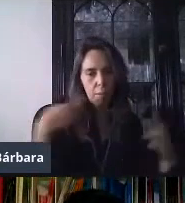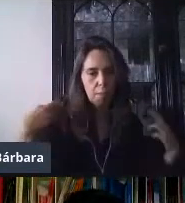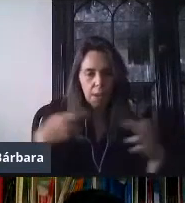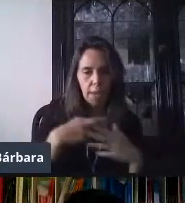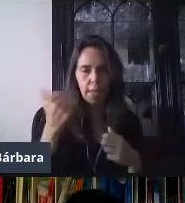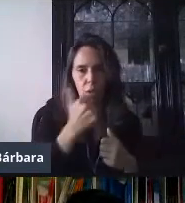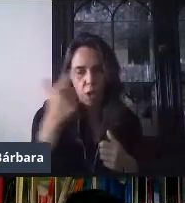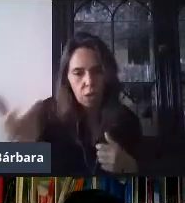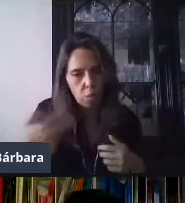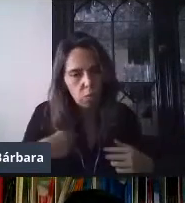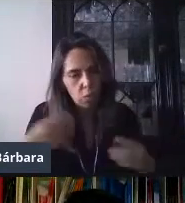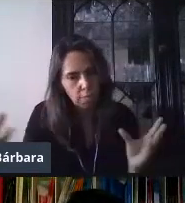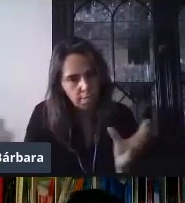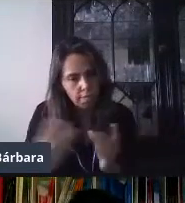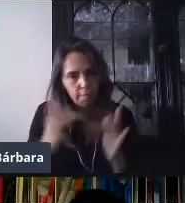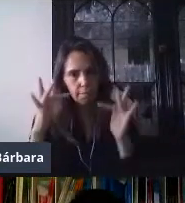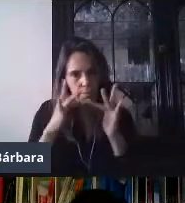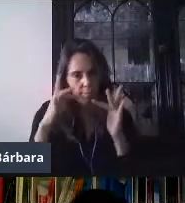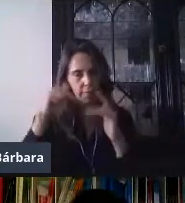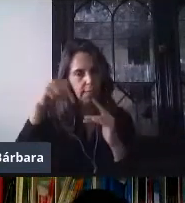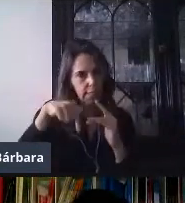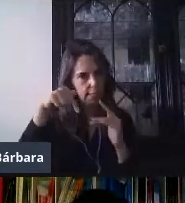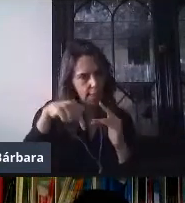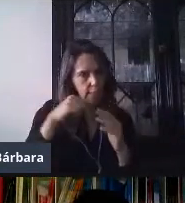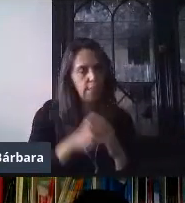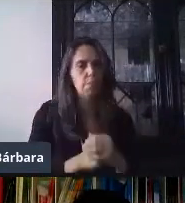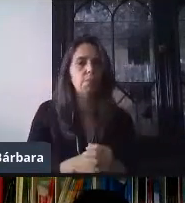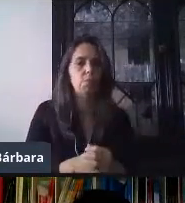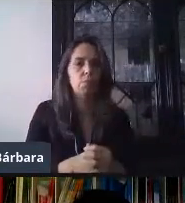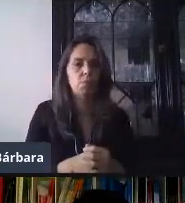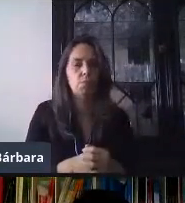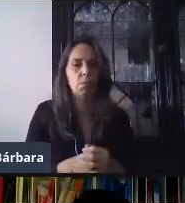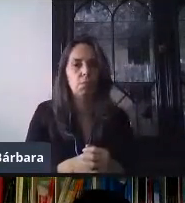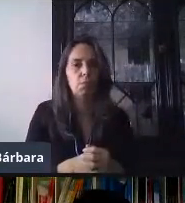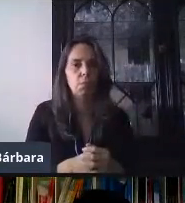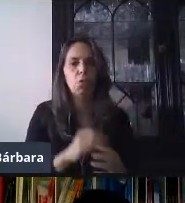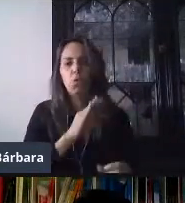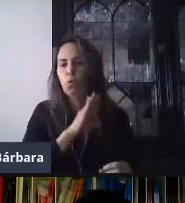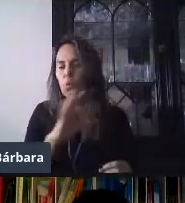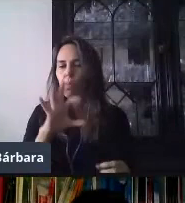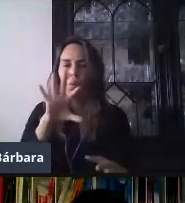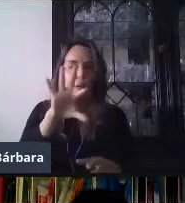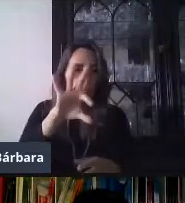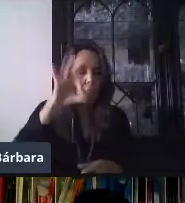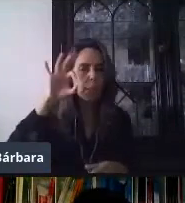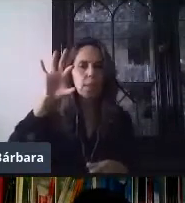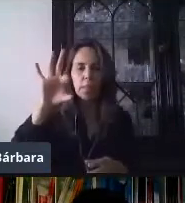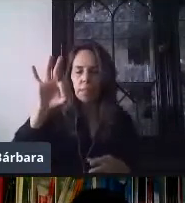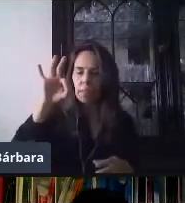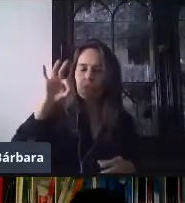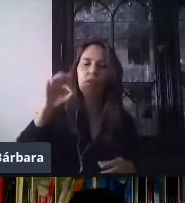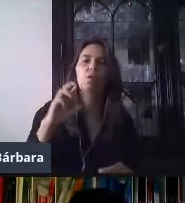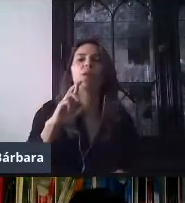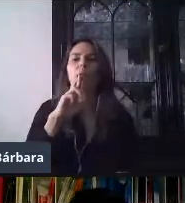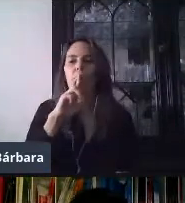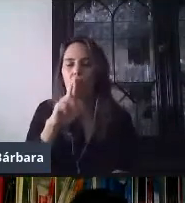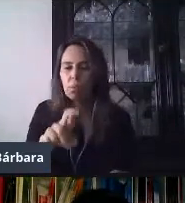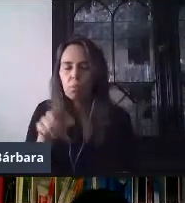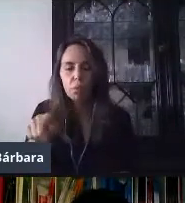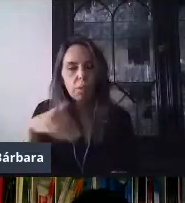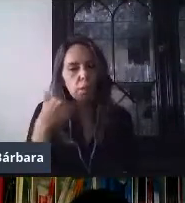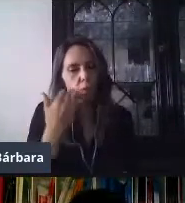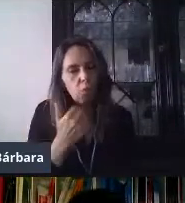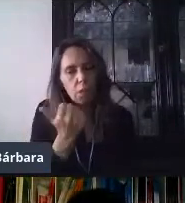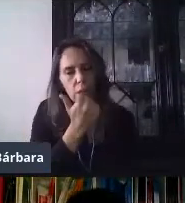seleccionando la sección preguntas, porque aquí está, recuerden, que es el área de trabajo. Entonces, es donde vamos a poder editar, hacer los cambios que nosotros